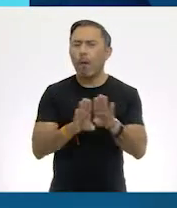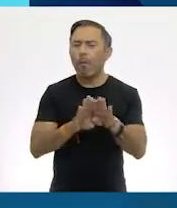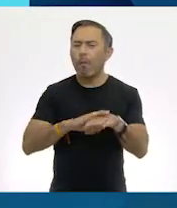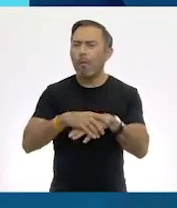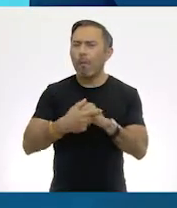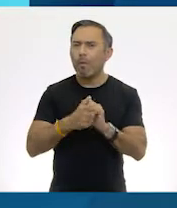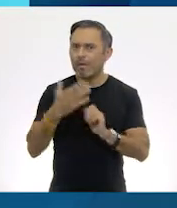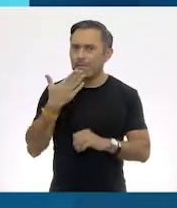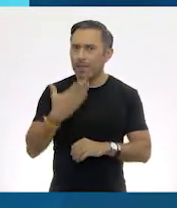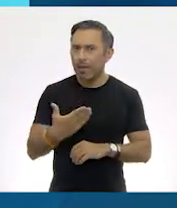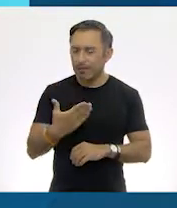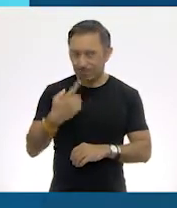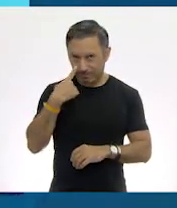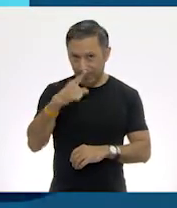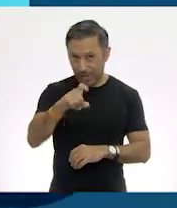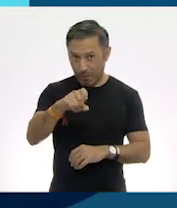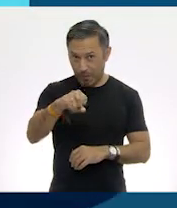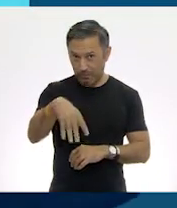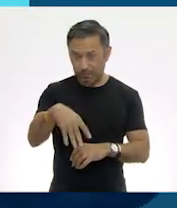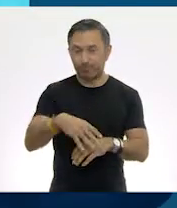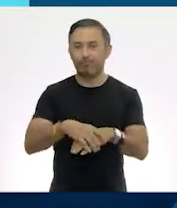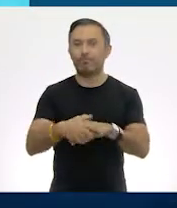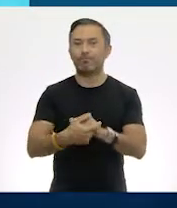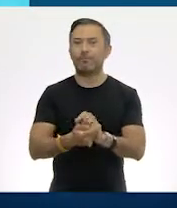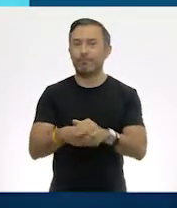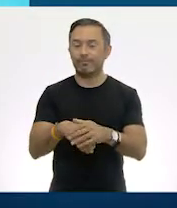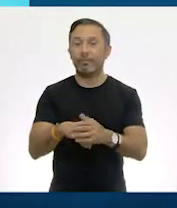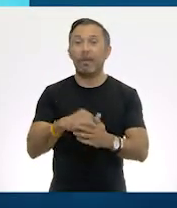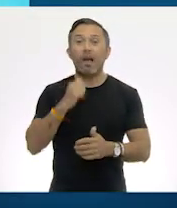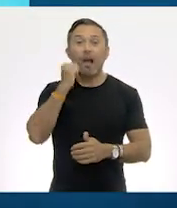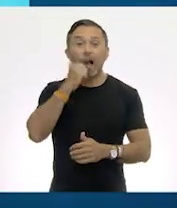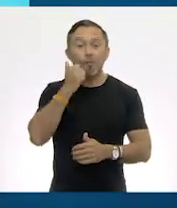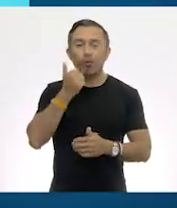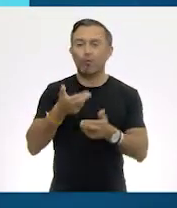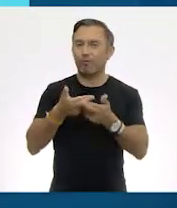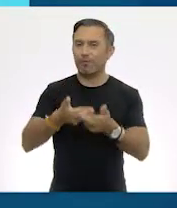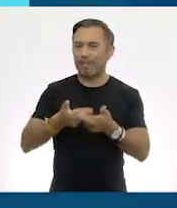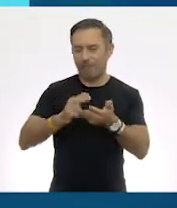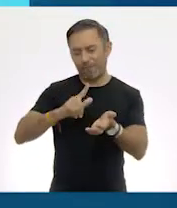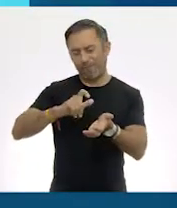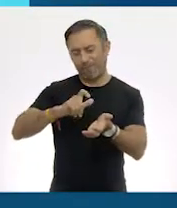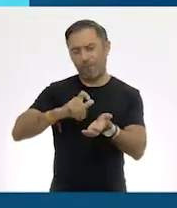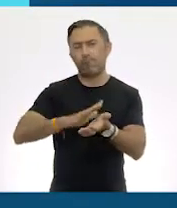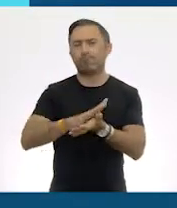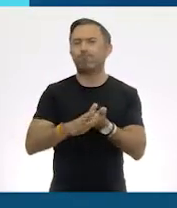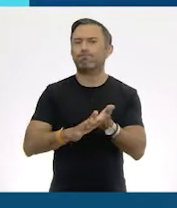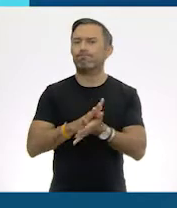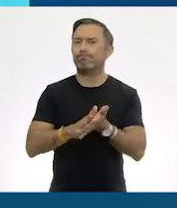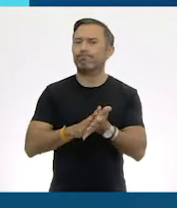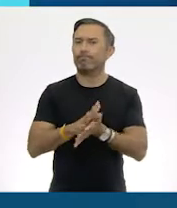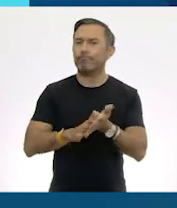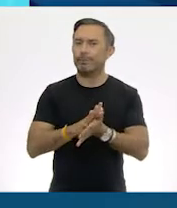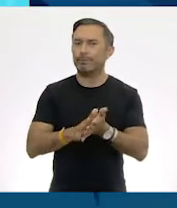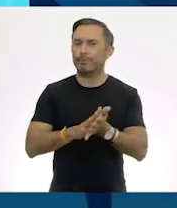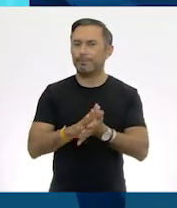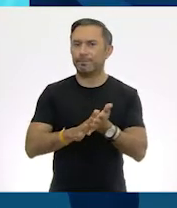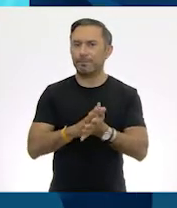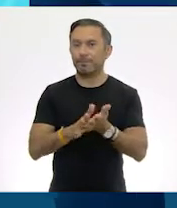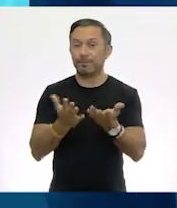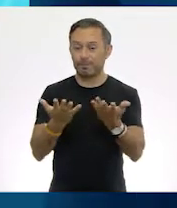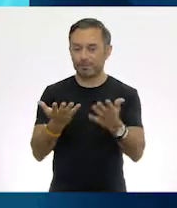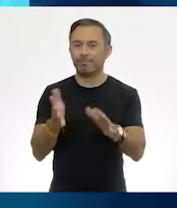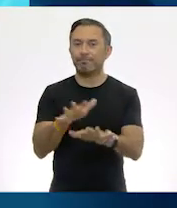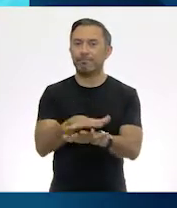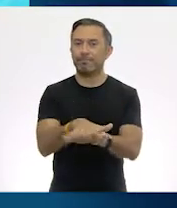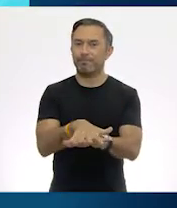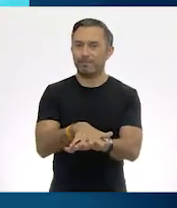manos. Usa suficiente jabón. Frota tus palmas una con la otra. Ahora, frota la